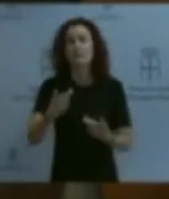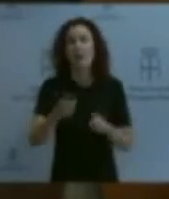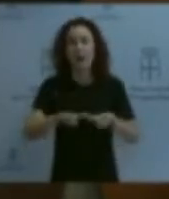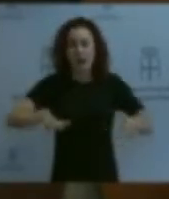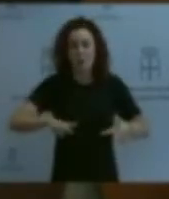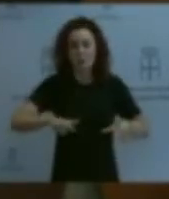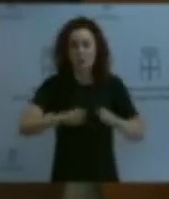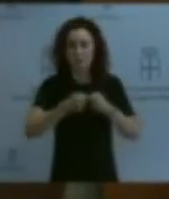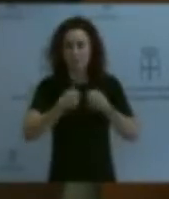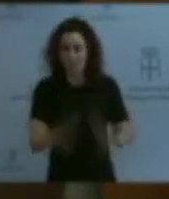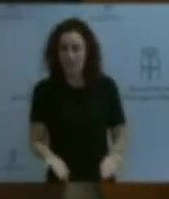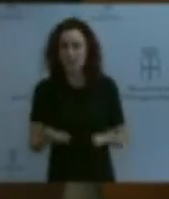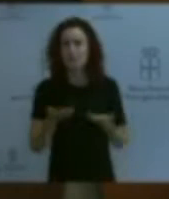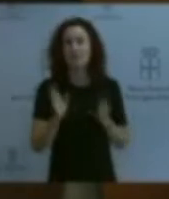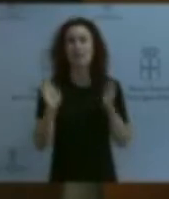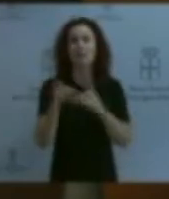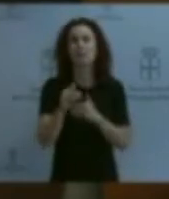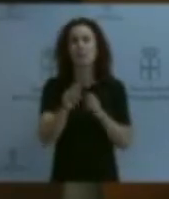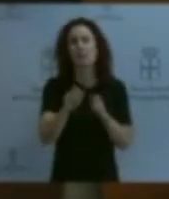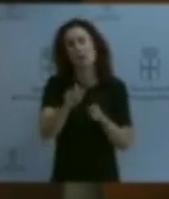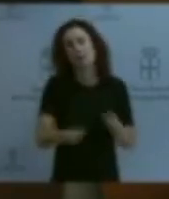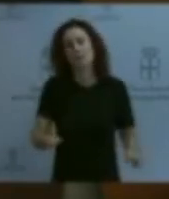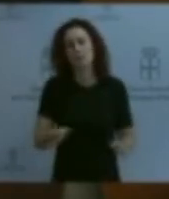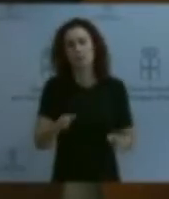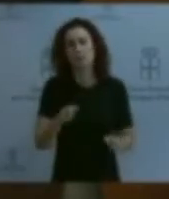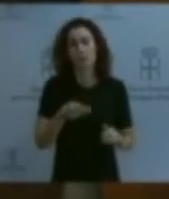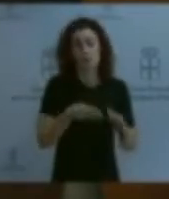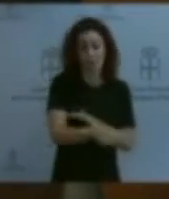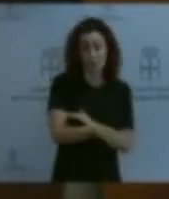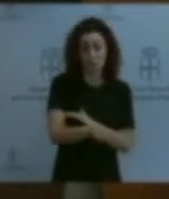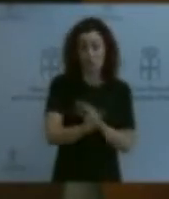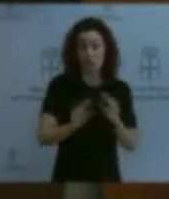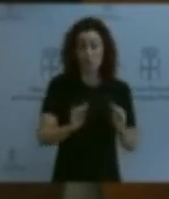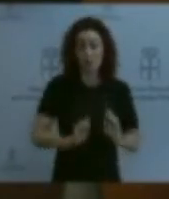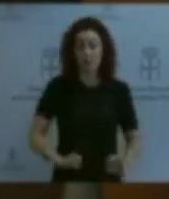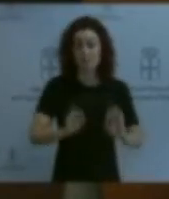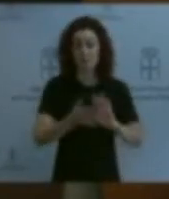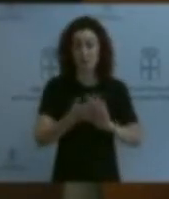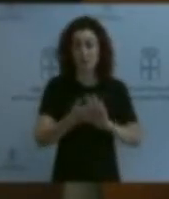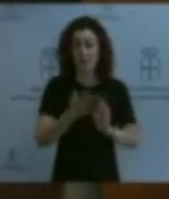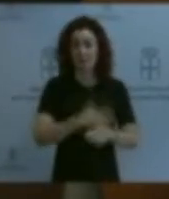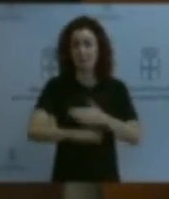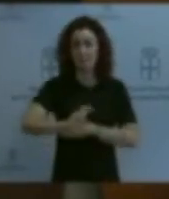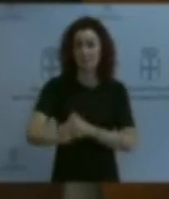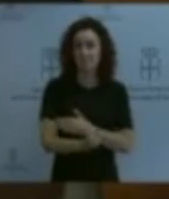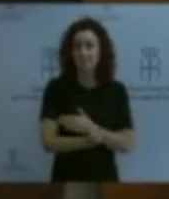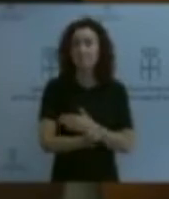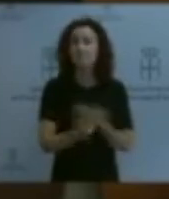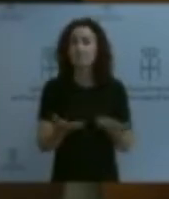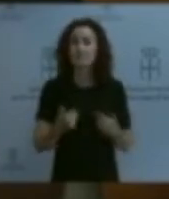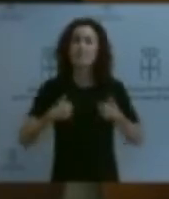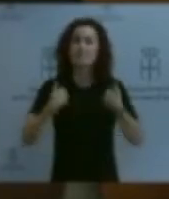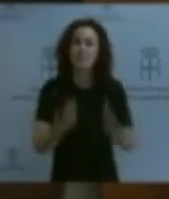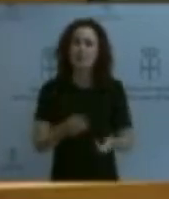integración, este grupo parlamentario, en coherencia, y porque hay que comentar fundamentalmente más personal, va a votar en contra de este papel